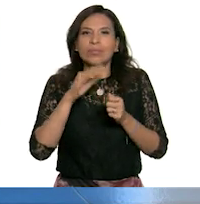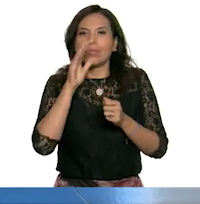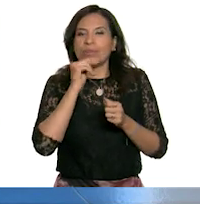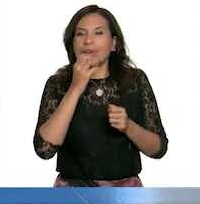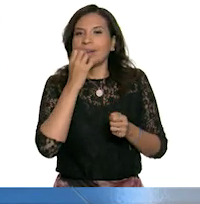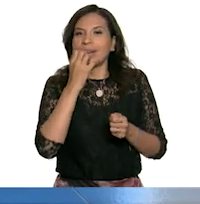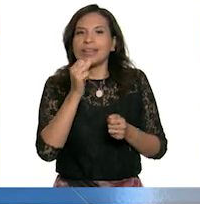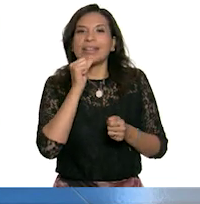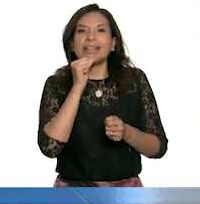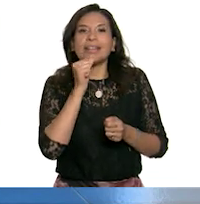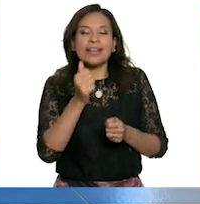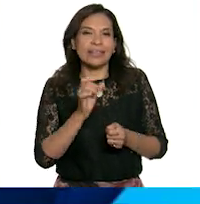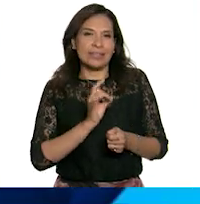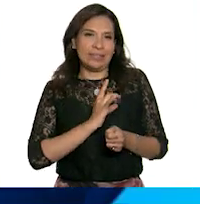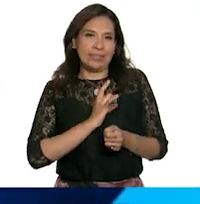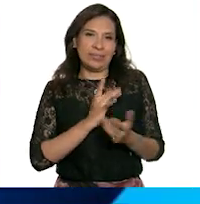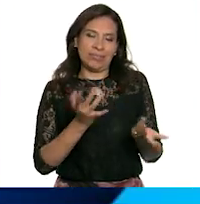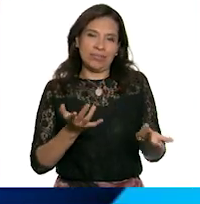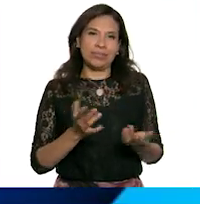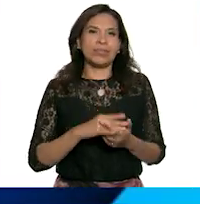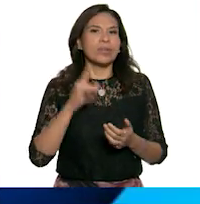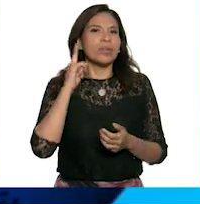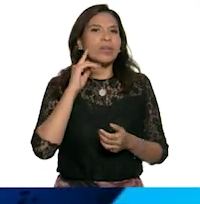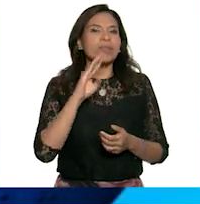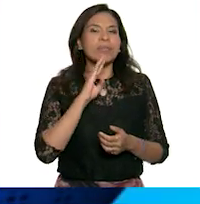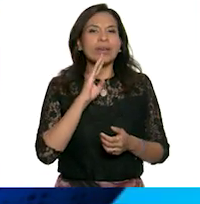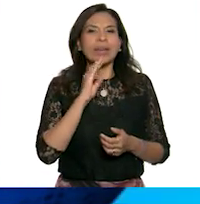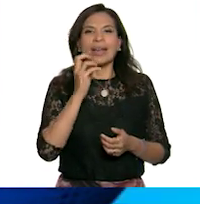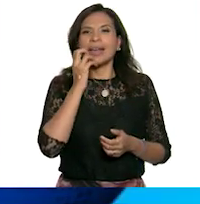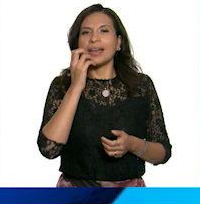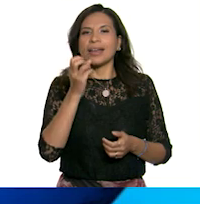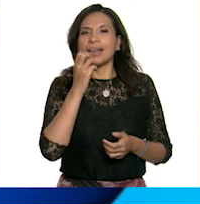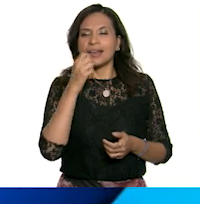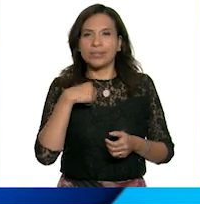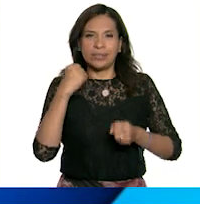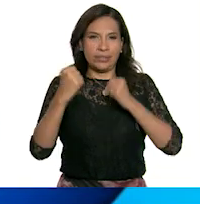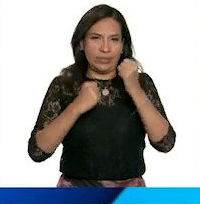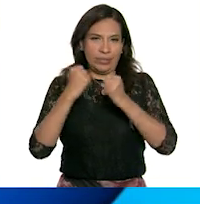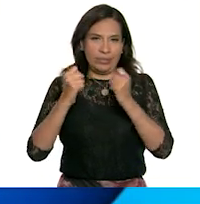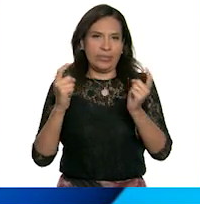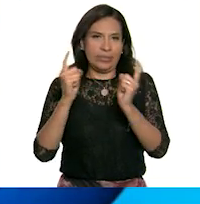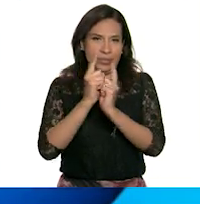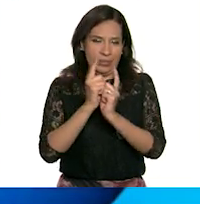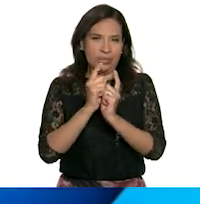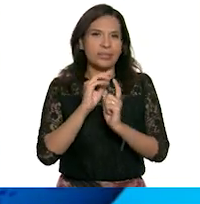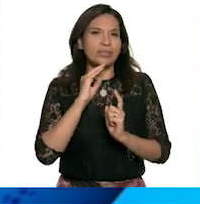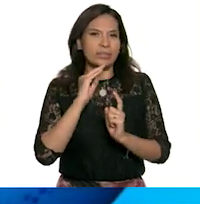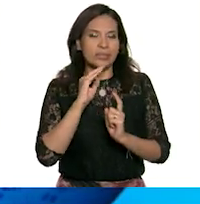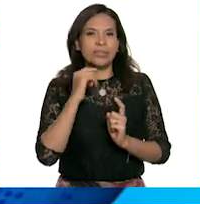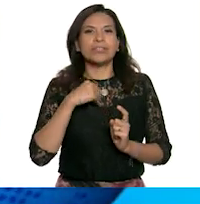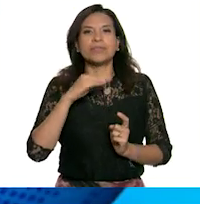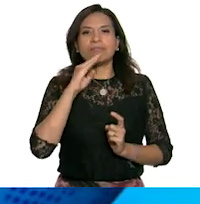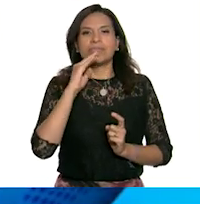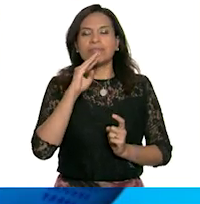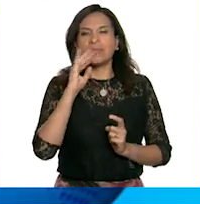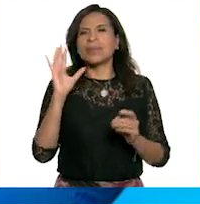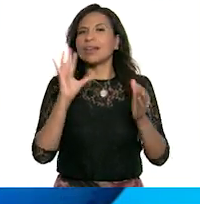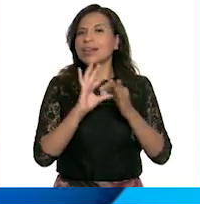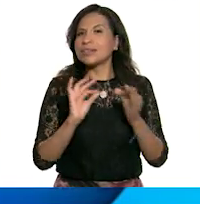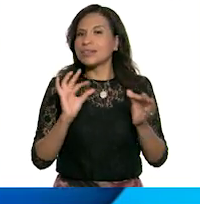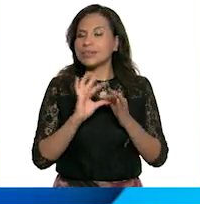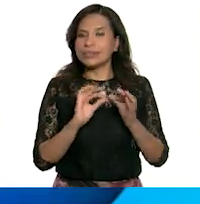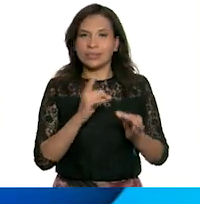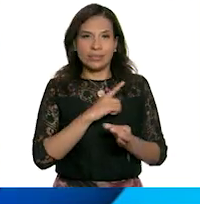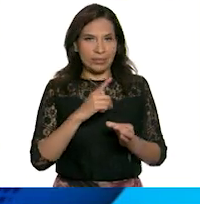podía decir ni una sola palabra. Escuché que mi mamá me gritaba y corría hacia mí. Mi mamá me explicó